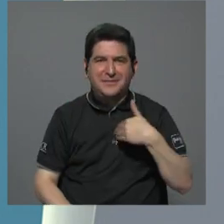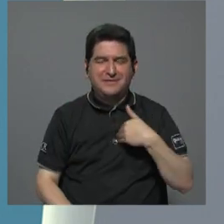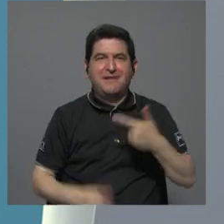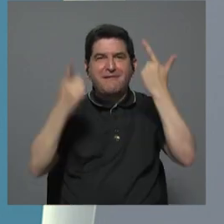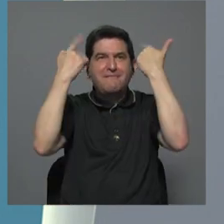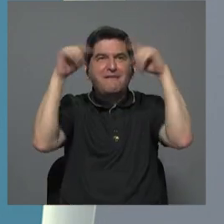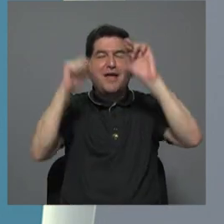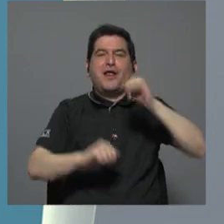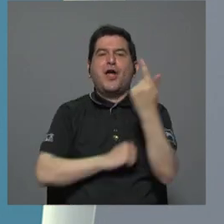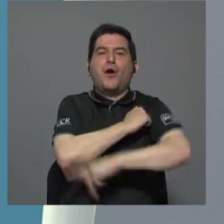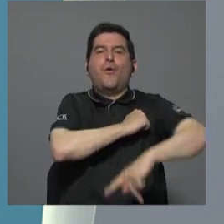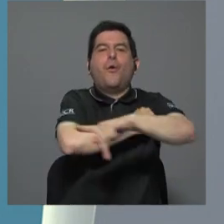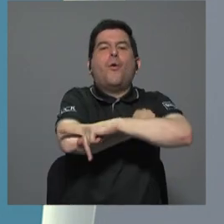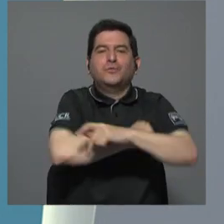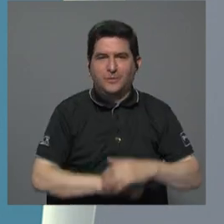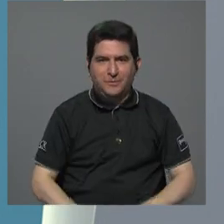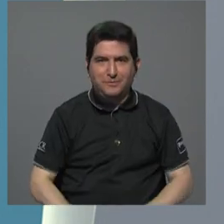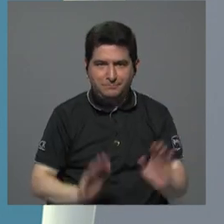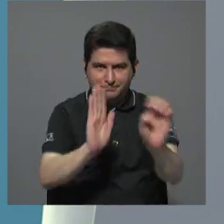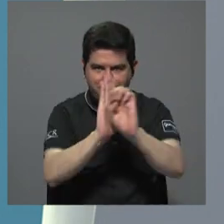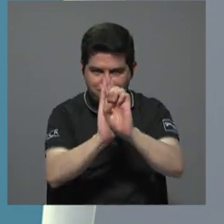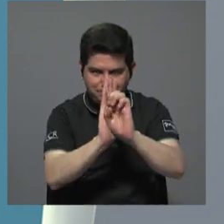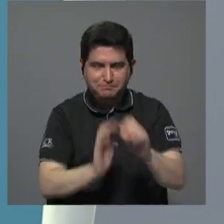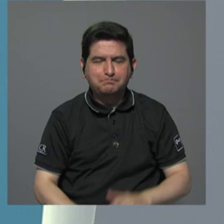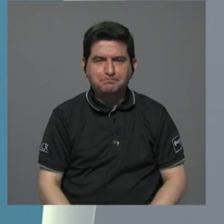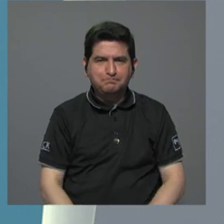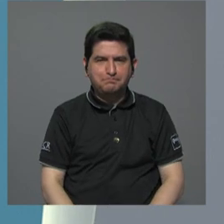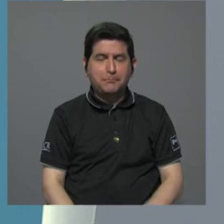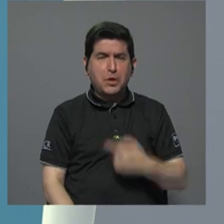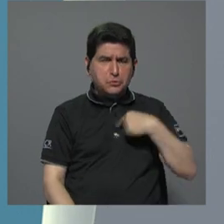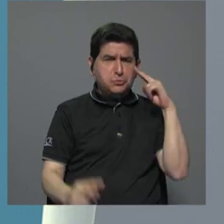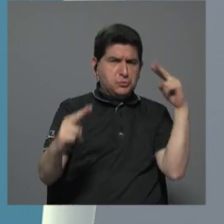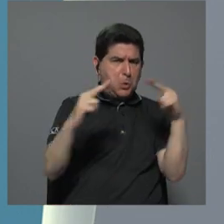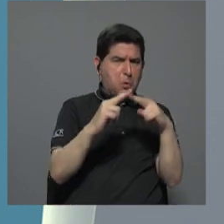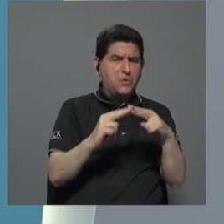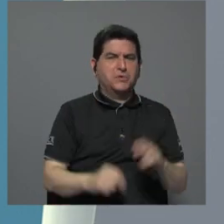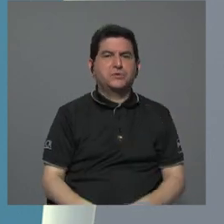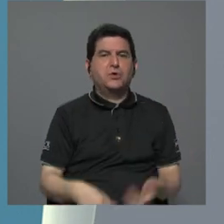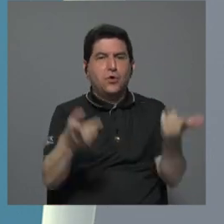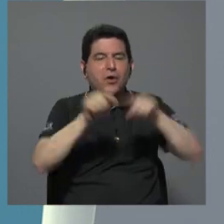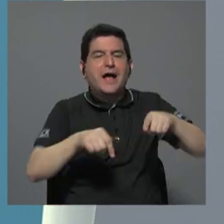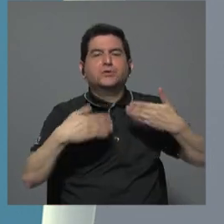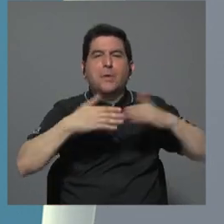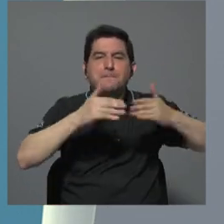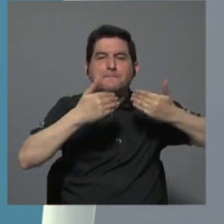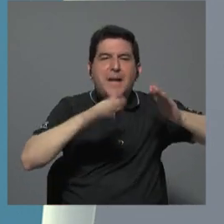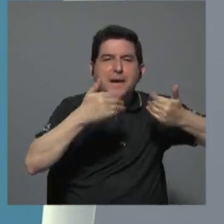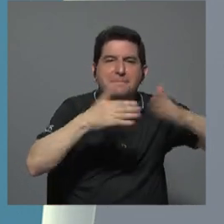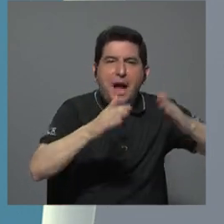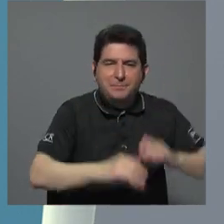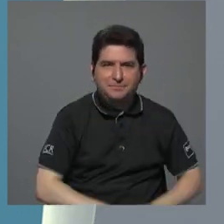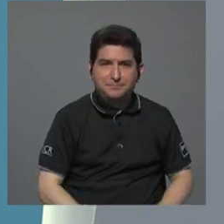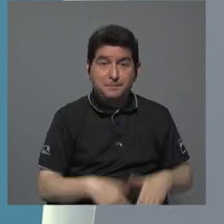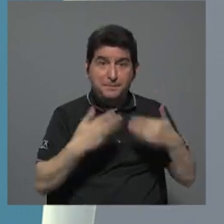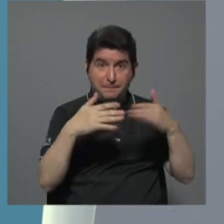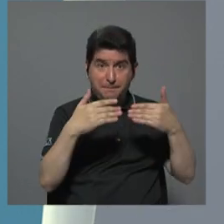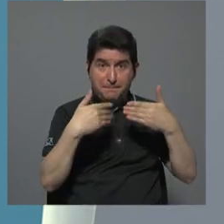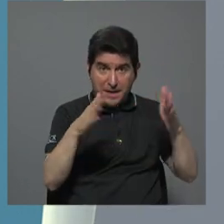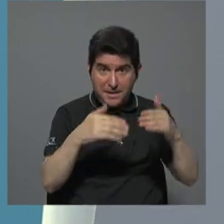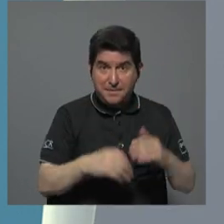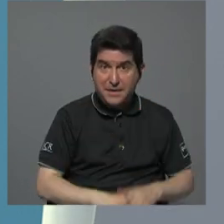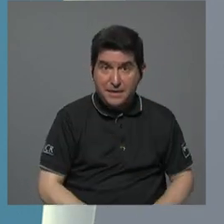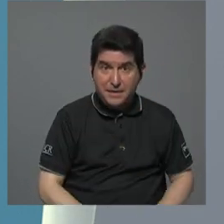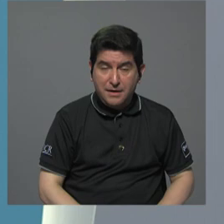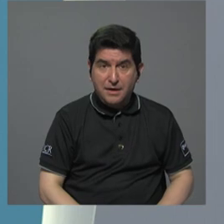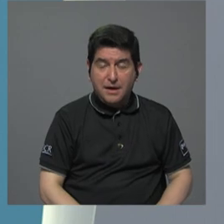éxito en otros países, donde, por ejemplo, le cito el que conozco un poco más, que es el caso de Panamá, donde en Panamá hay una